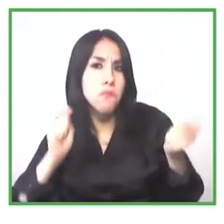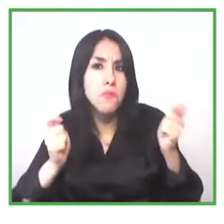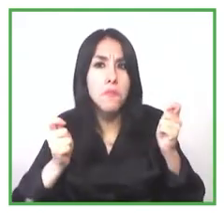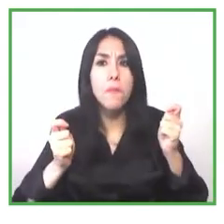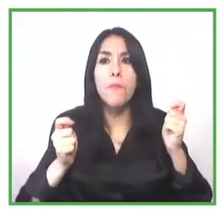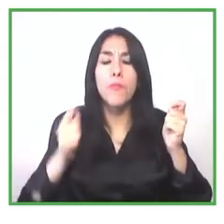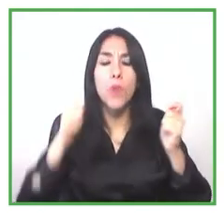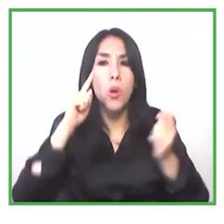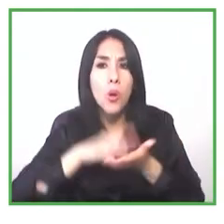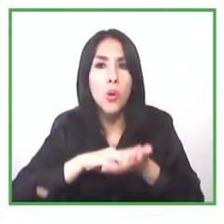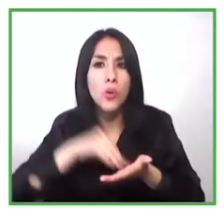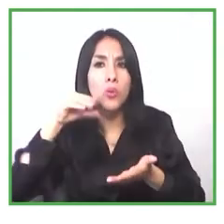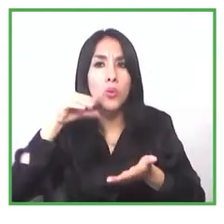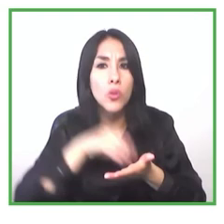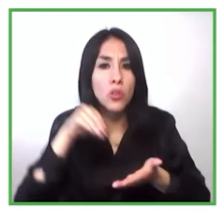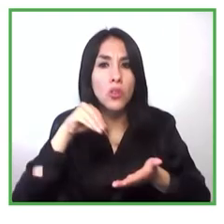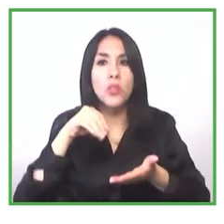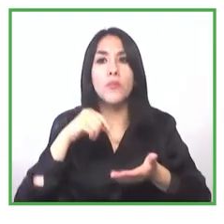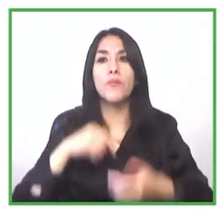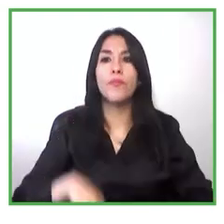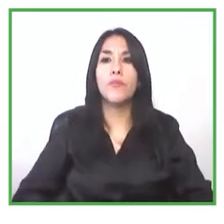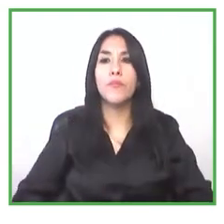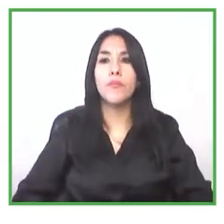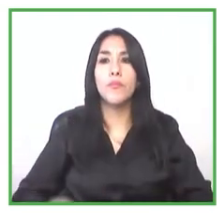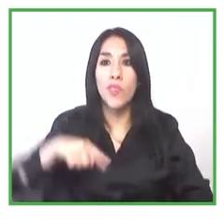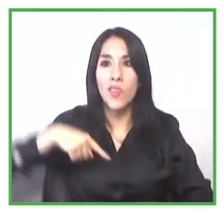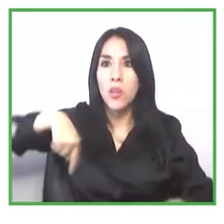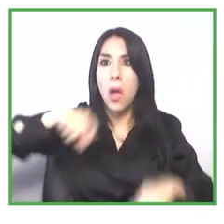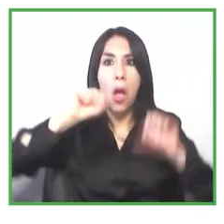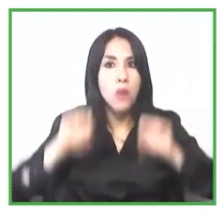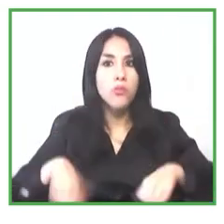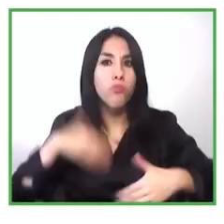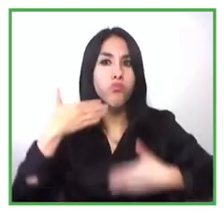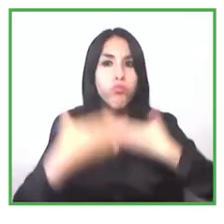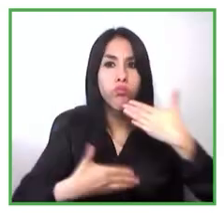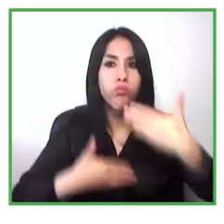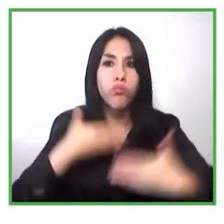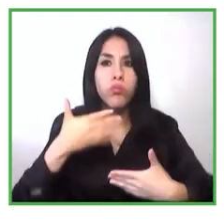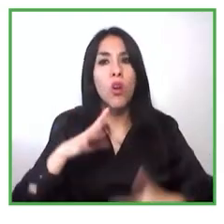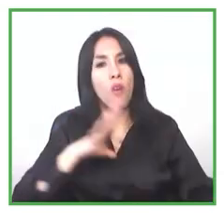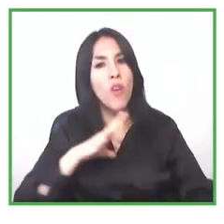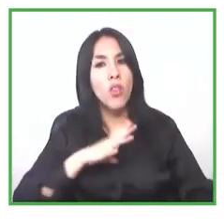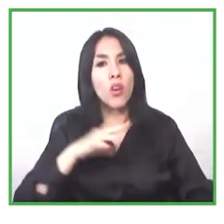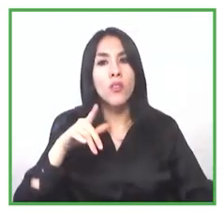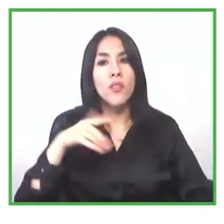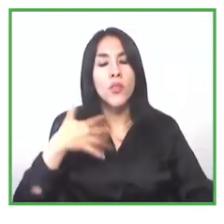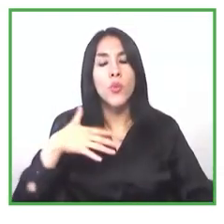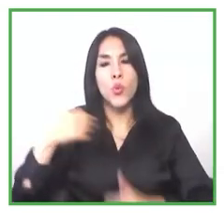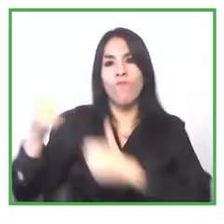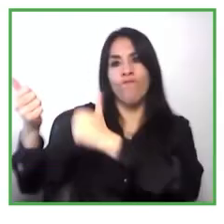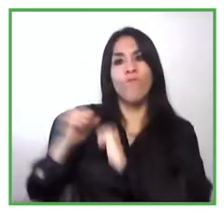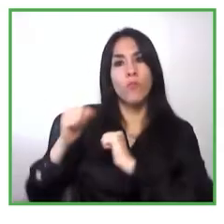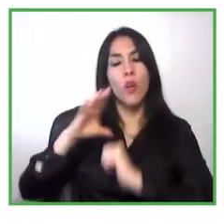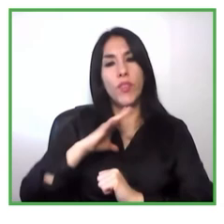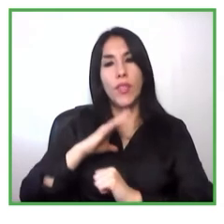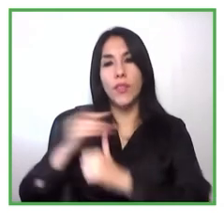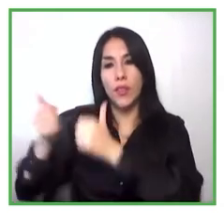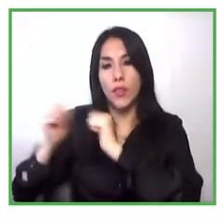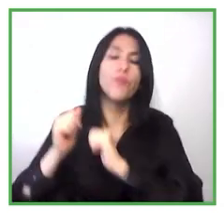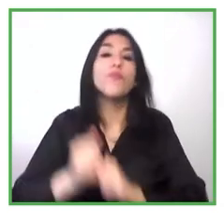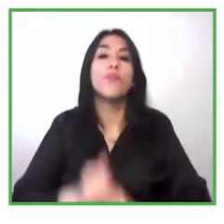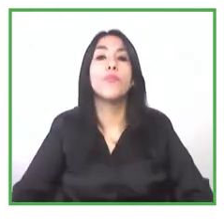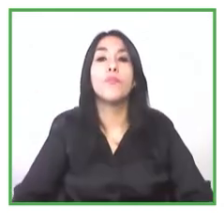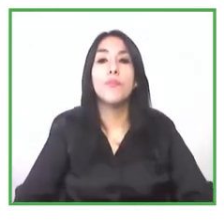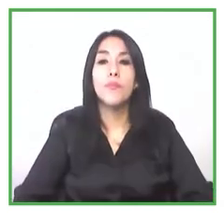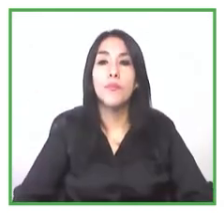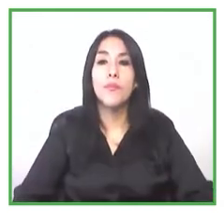nos quedan un montón de desafíos y también cómo ir apoyando a estas personas para que accedan a un financiamiento y puedan